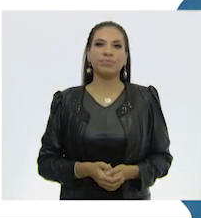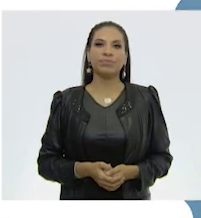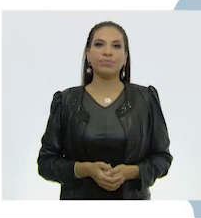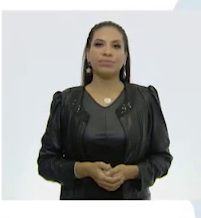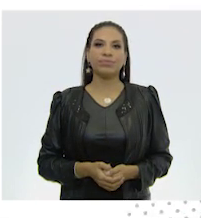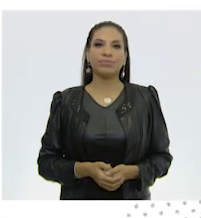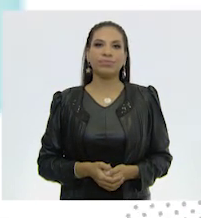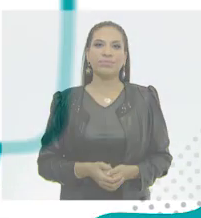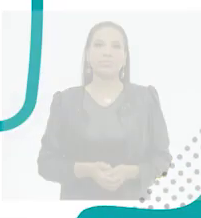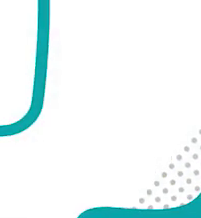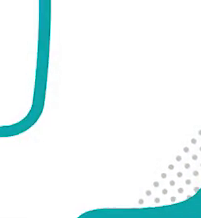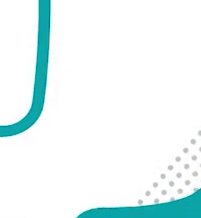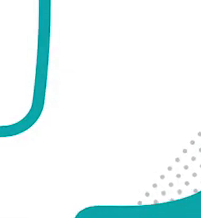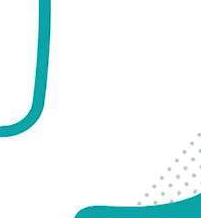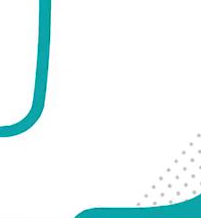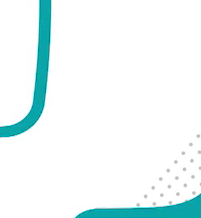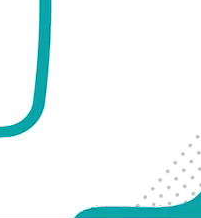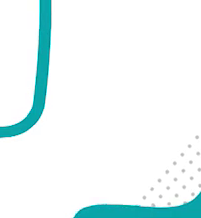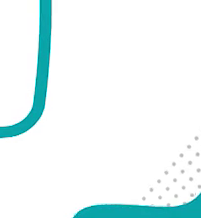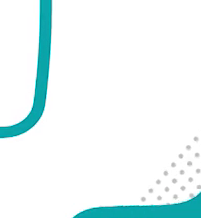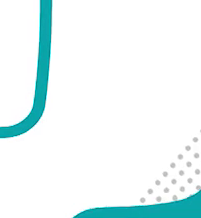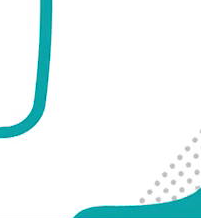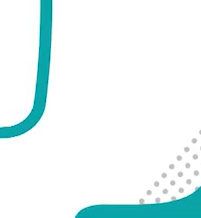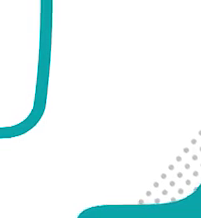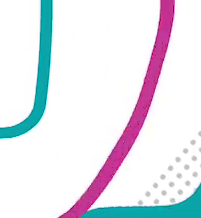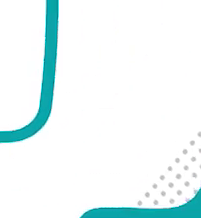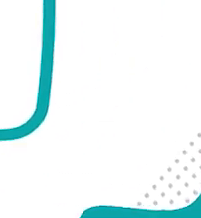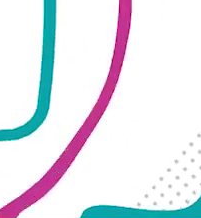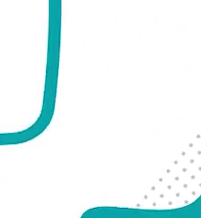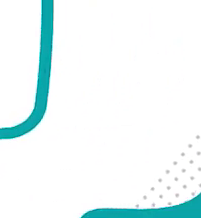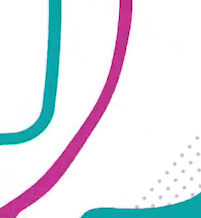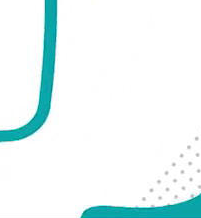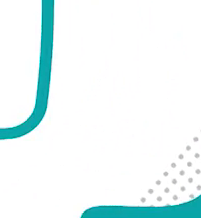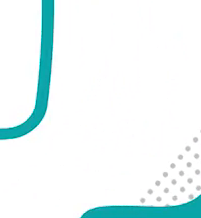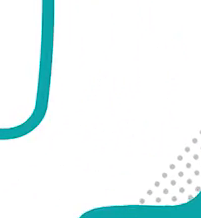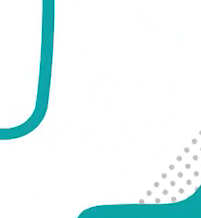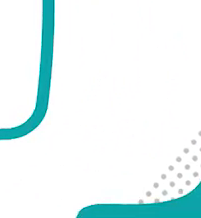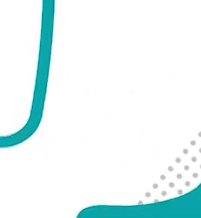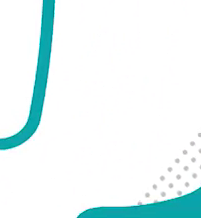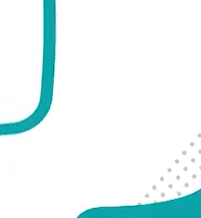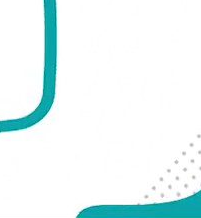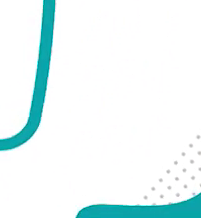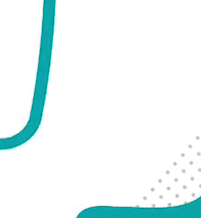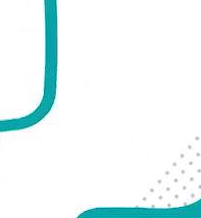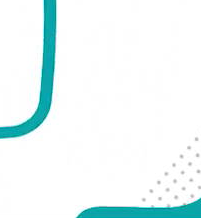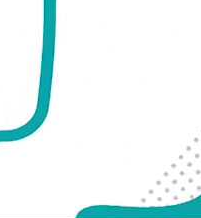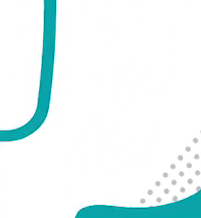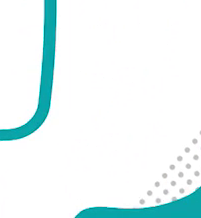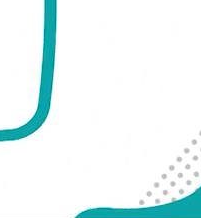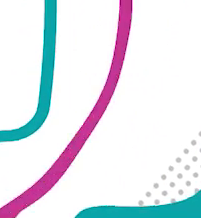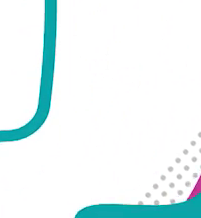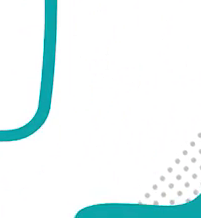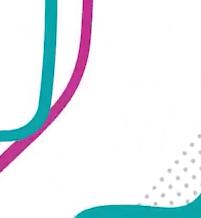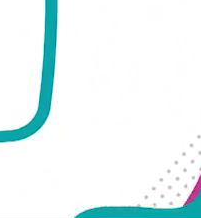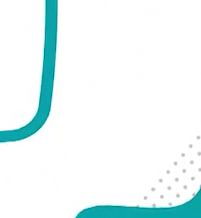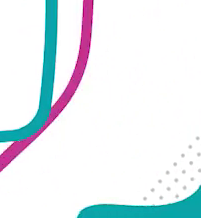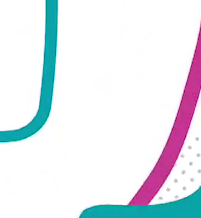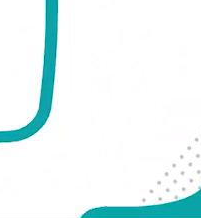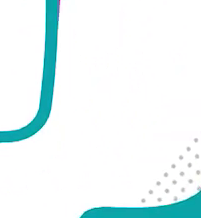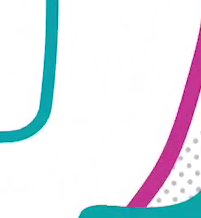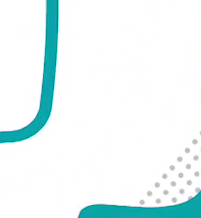¡Gracias! ¡Gracias! ¡Gracias! ¡Gracias! ¡Gracias!